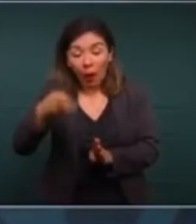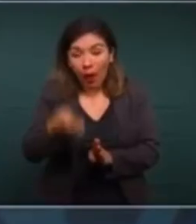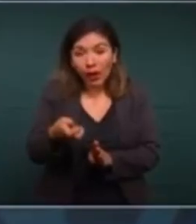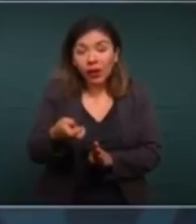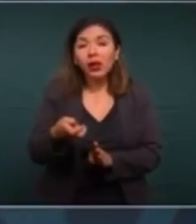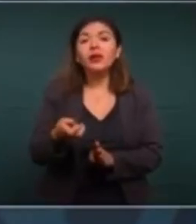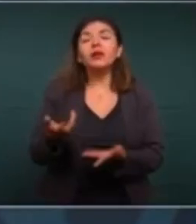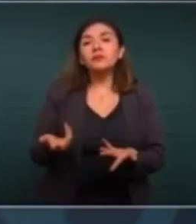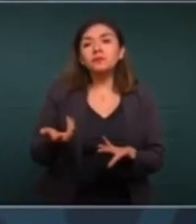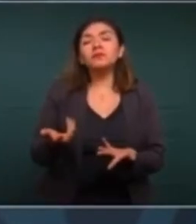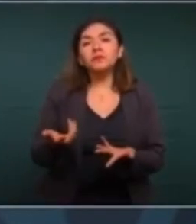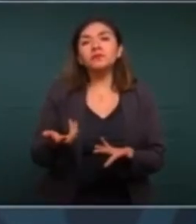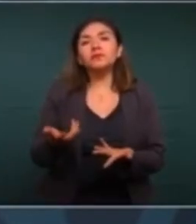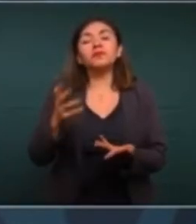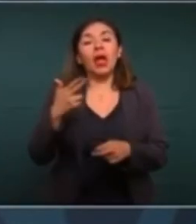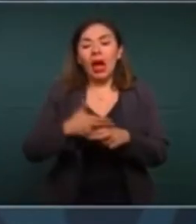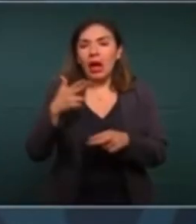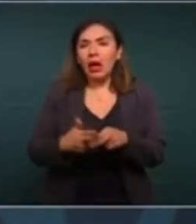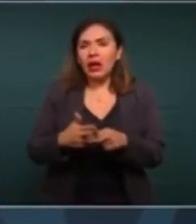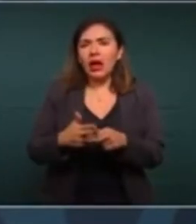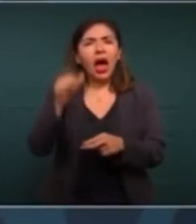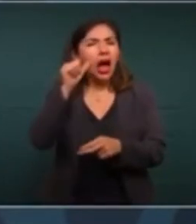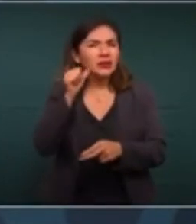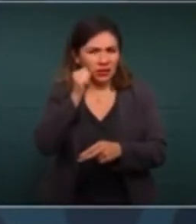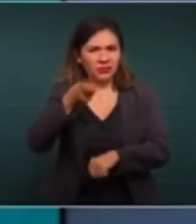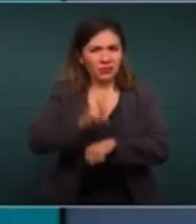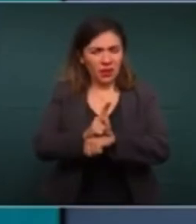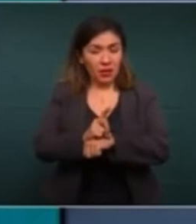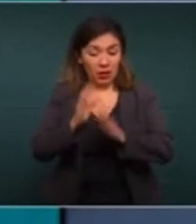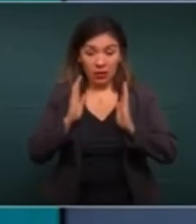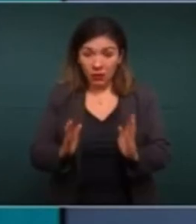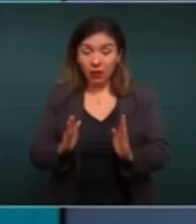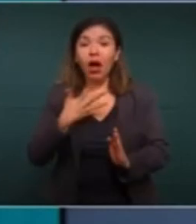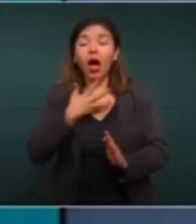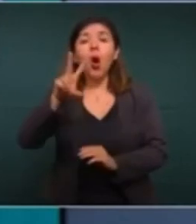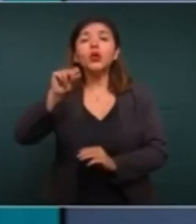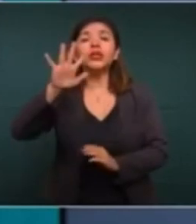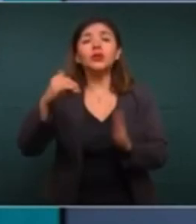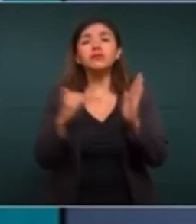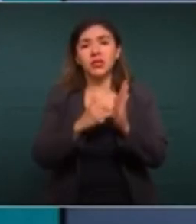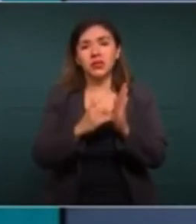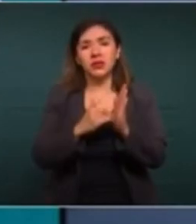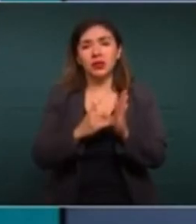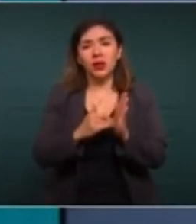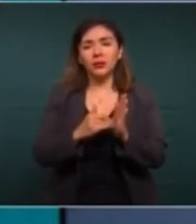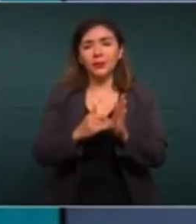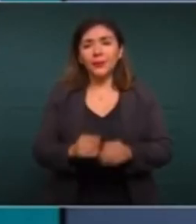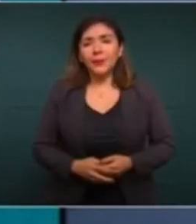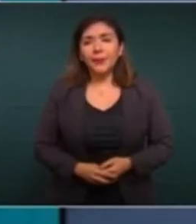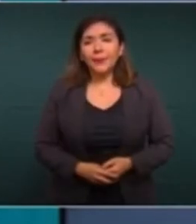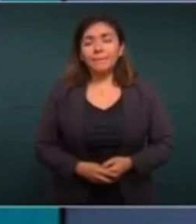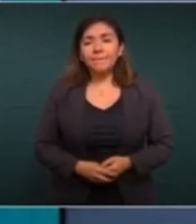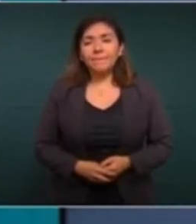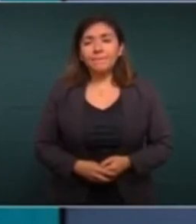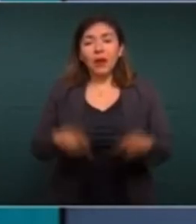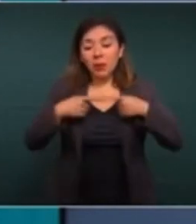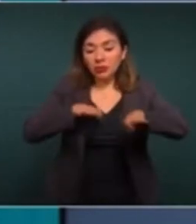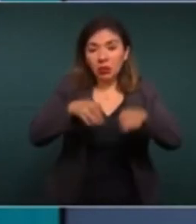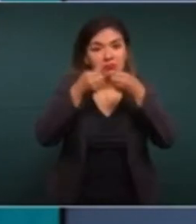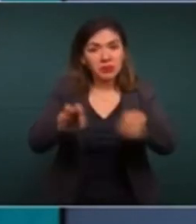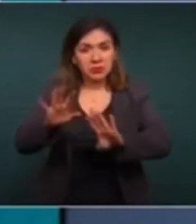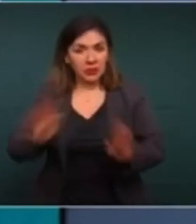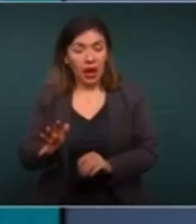que va de junio hasta ayer, 85 mil empleos perdidos.